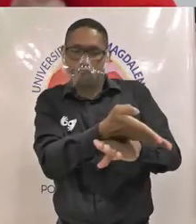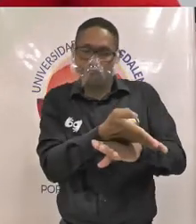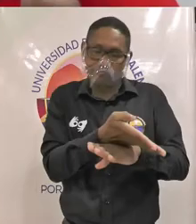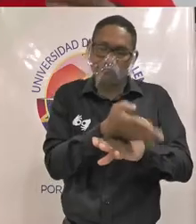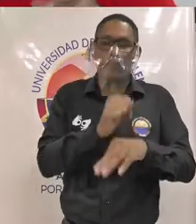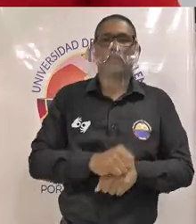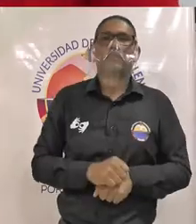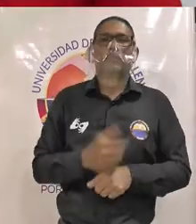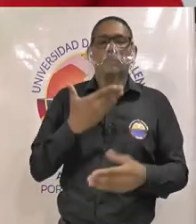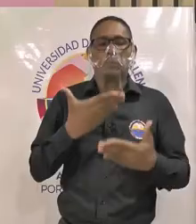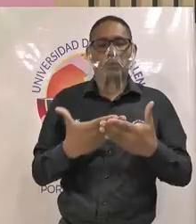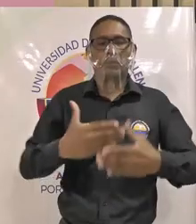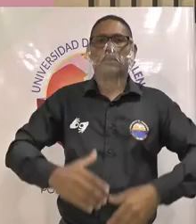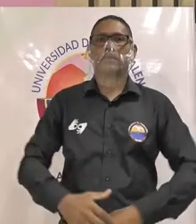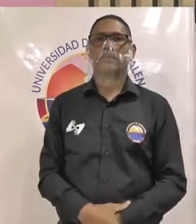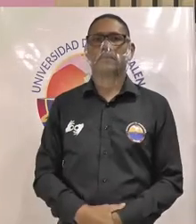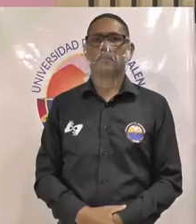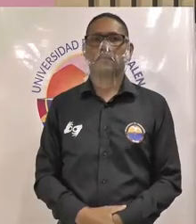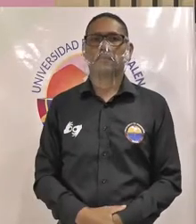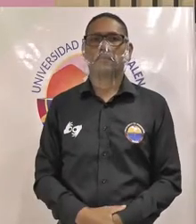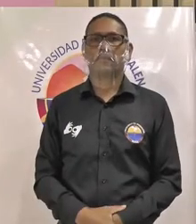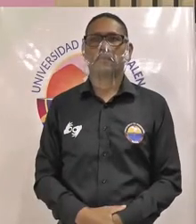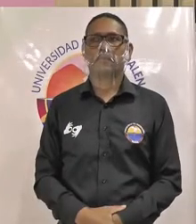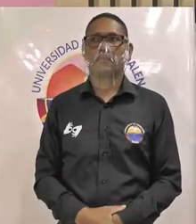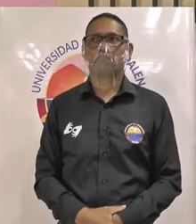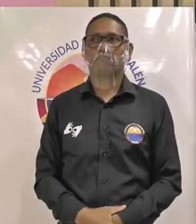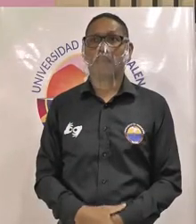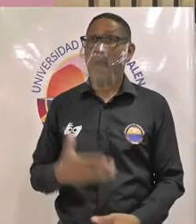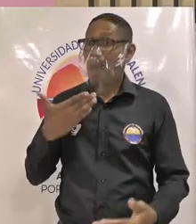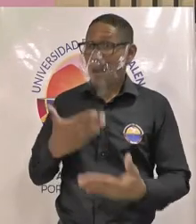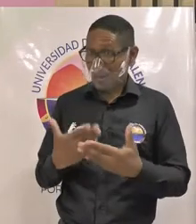muchísimas gracias bueno gracias a ustedes muchachos